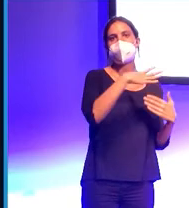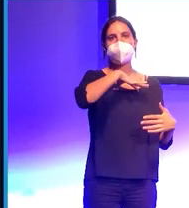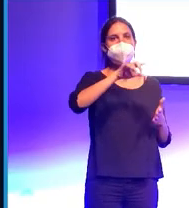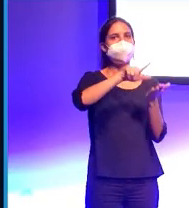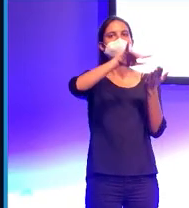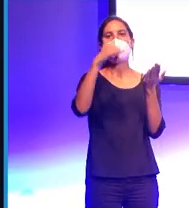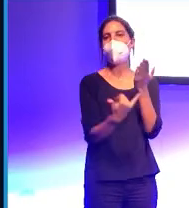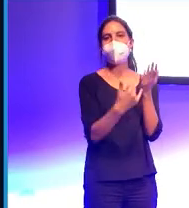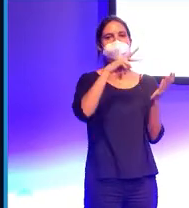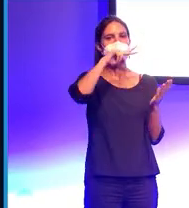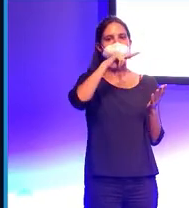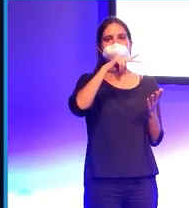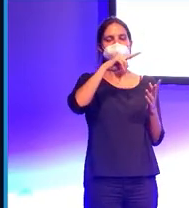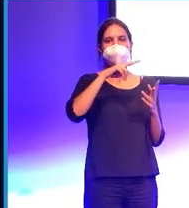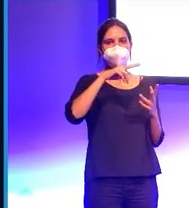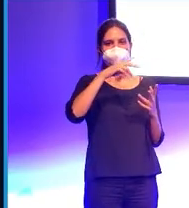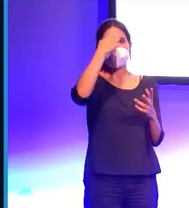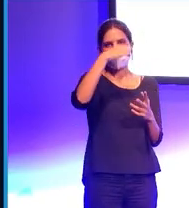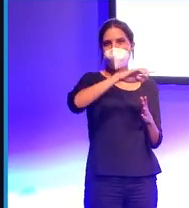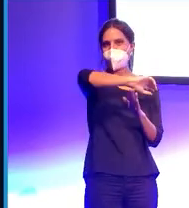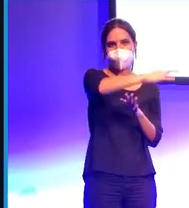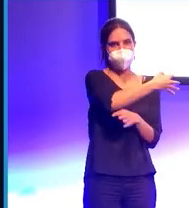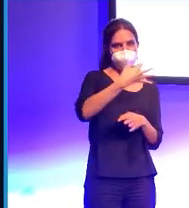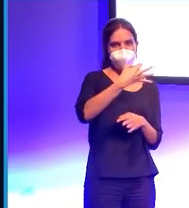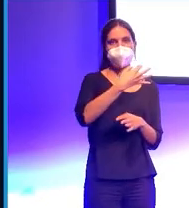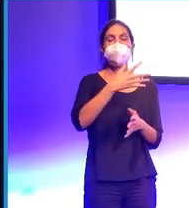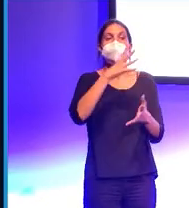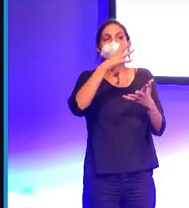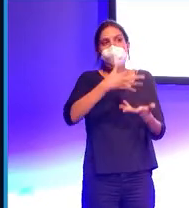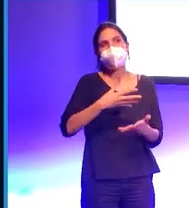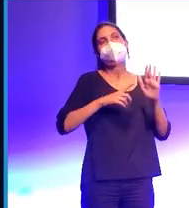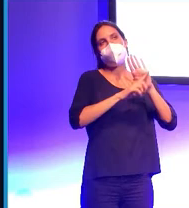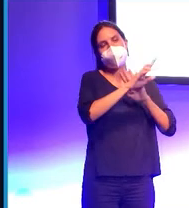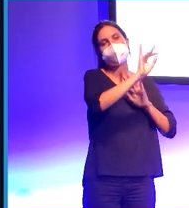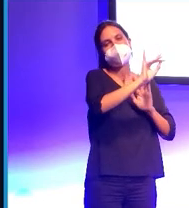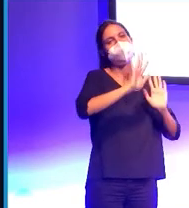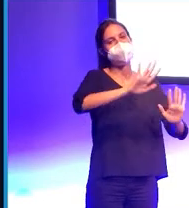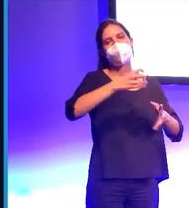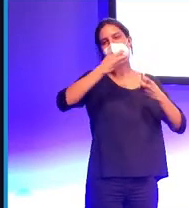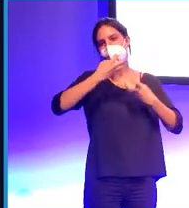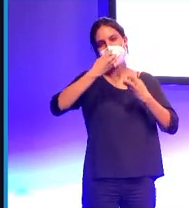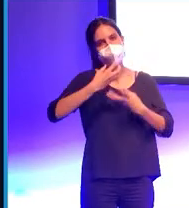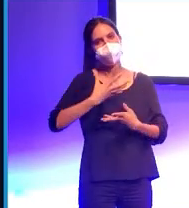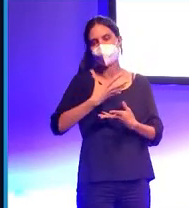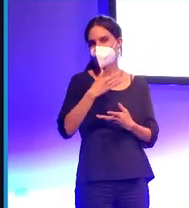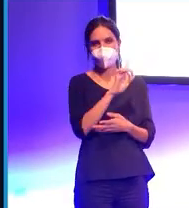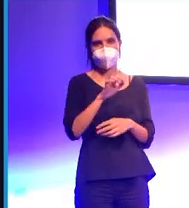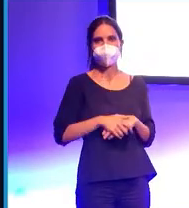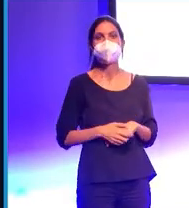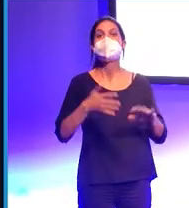lenguaje hablado. Y esto hoy en día se ha avanzado mucho, pero aún no son técnicas que funcionen a la perfección. Y reconocer el lenguaje hablado quiere decir